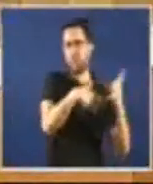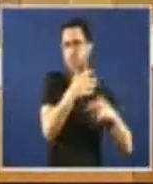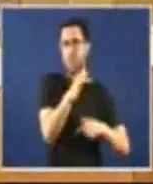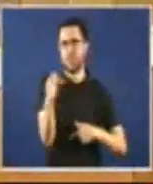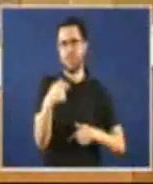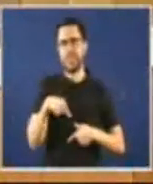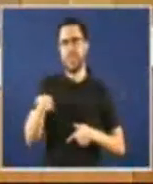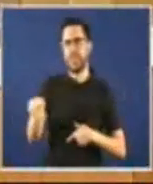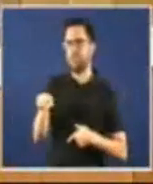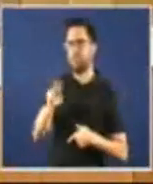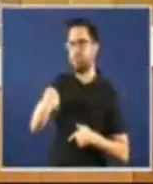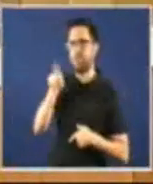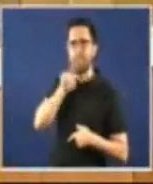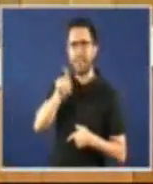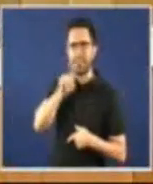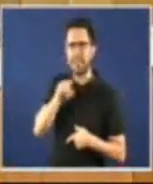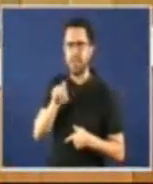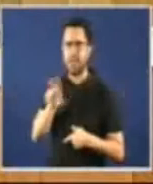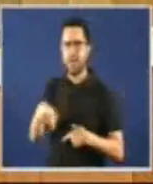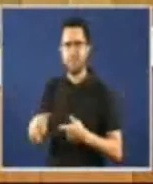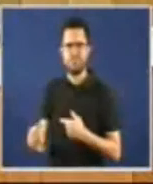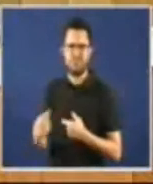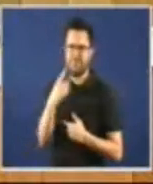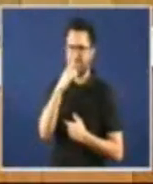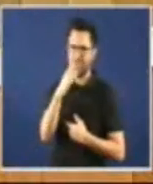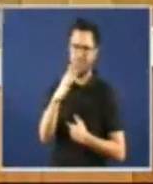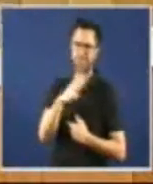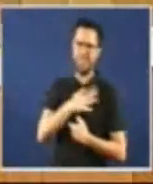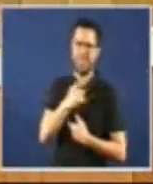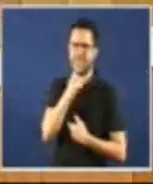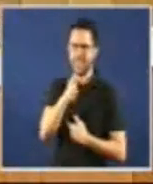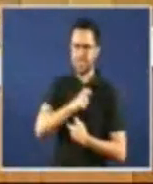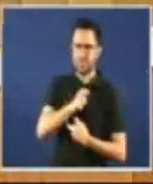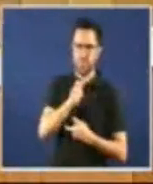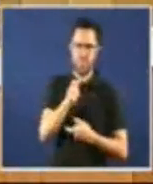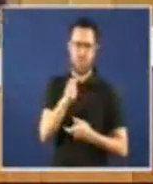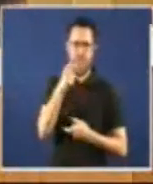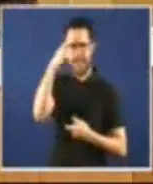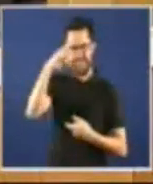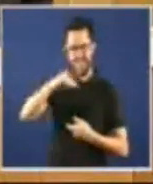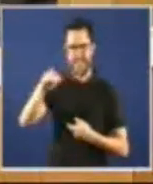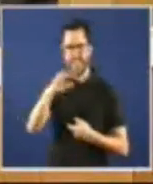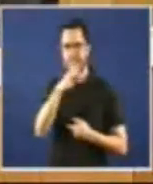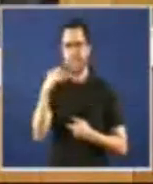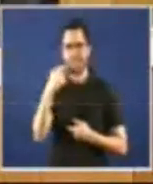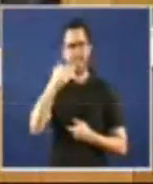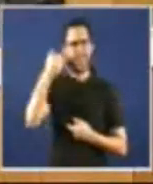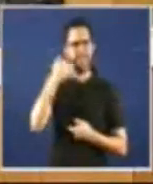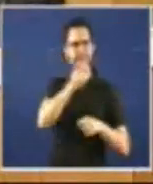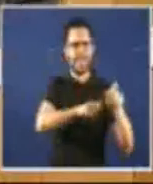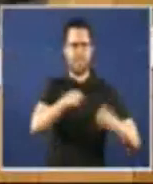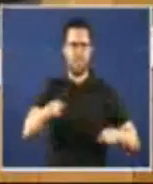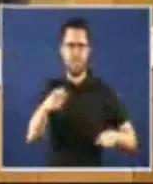patraña é unha fensa non só a intelixencia sino a dignidade dos cidadanes. Son reos